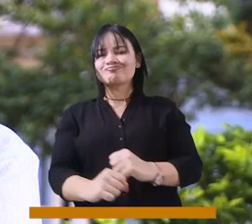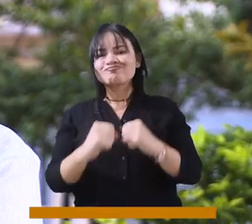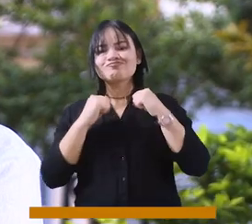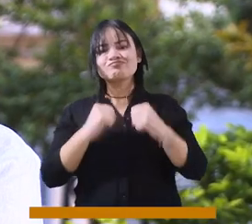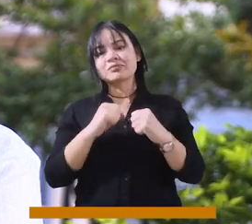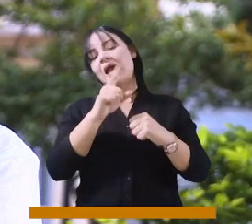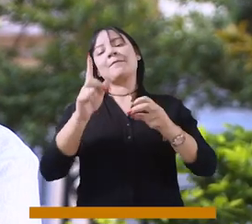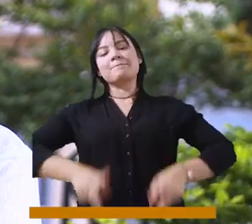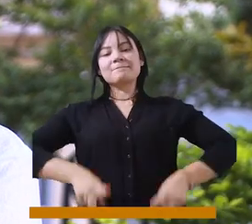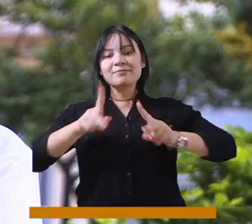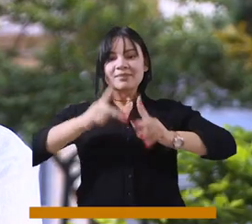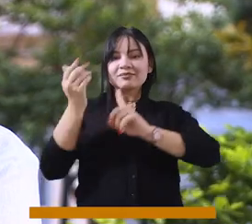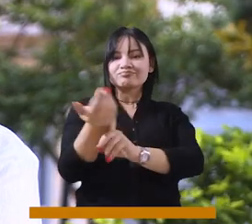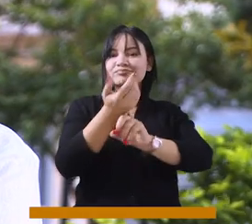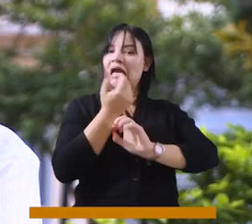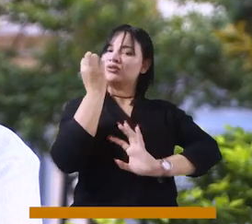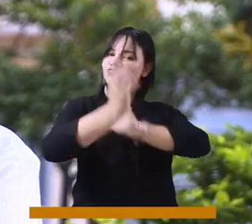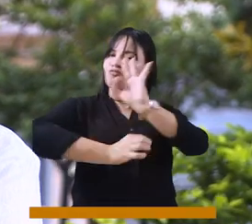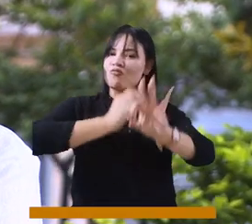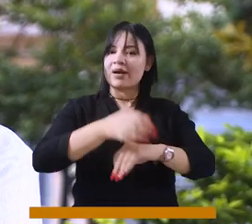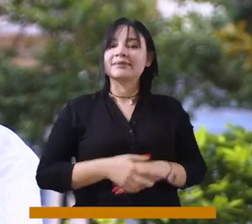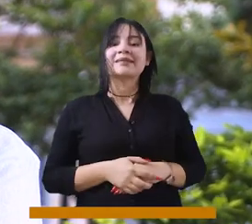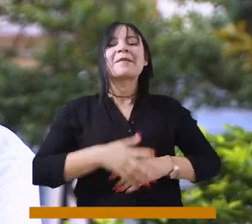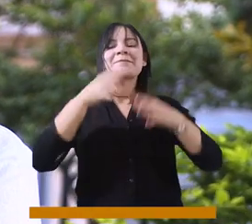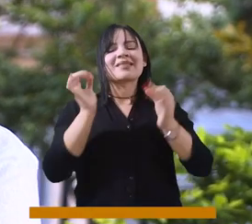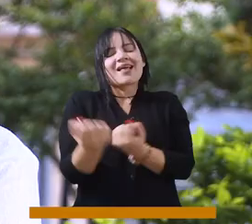La familia es el